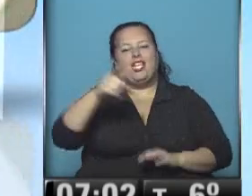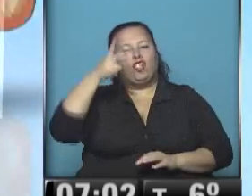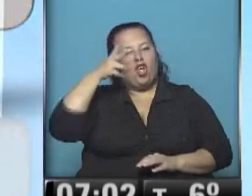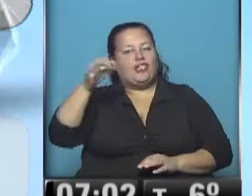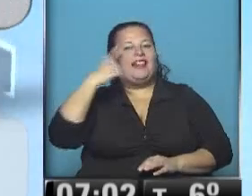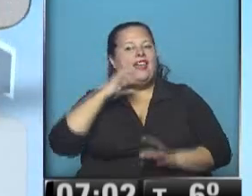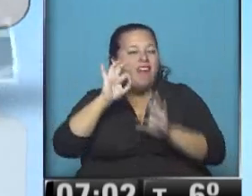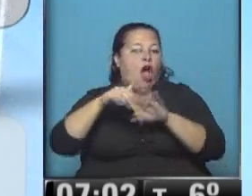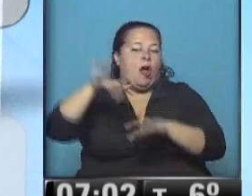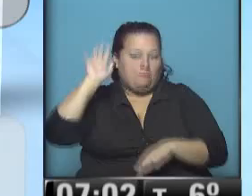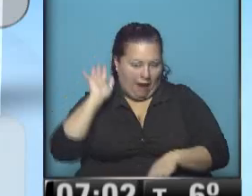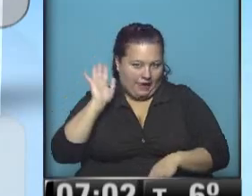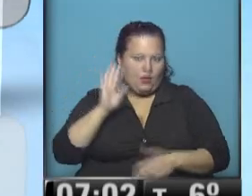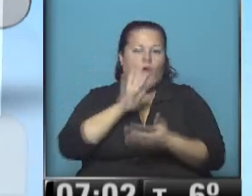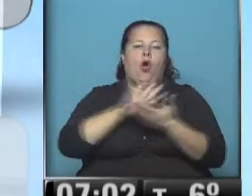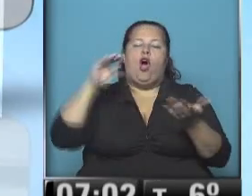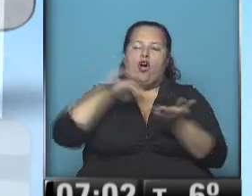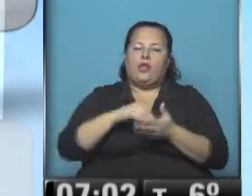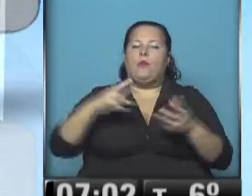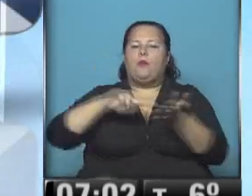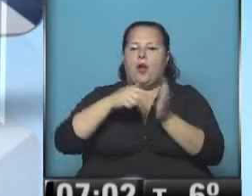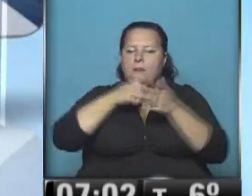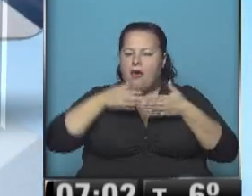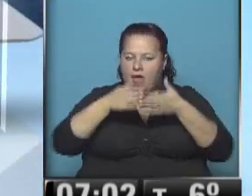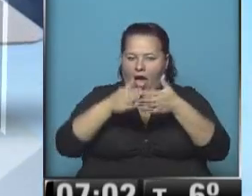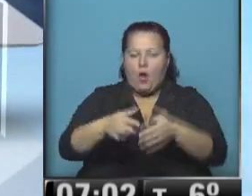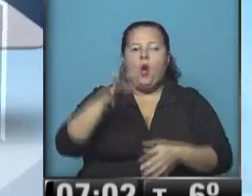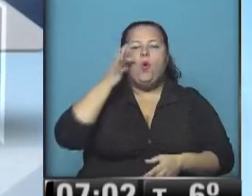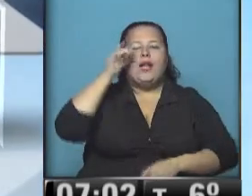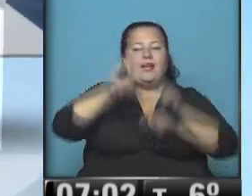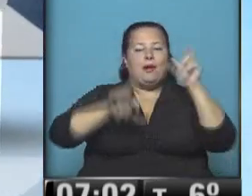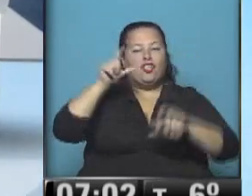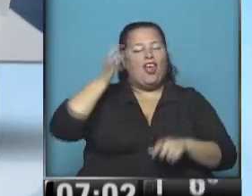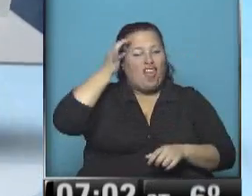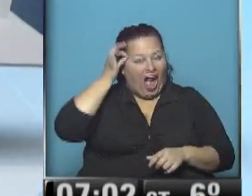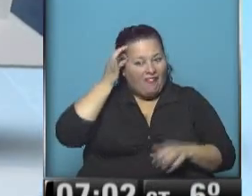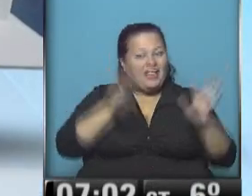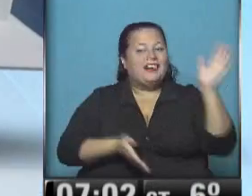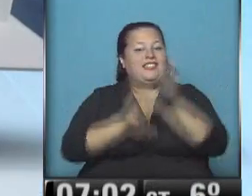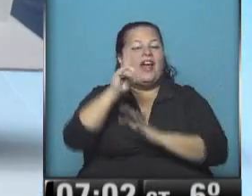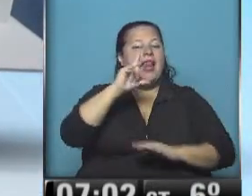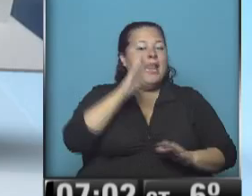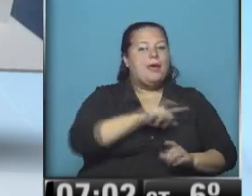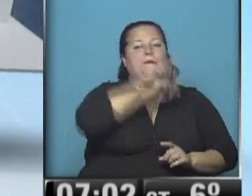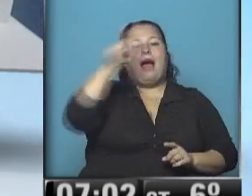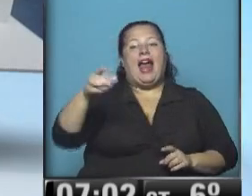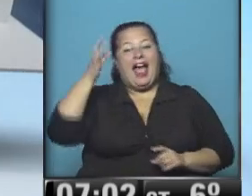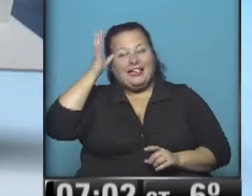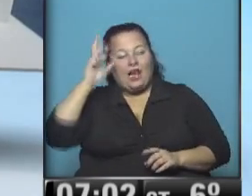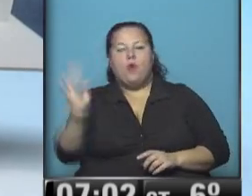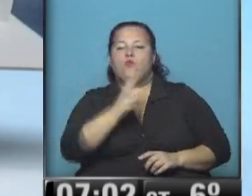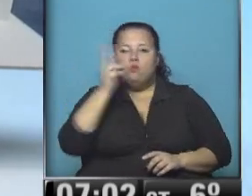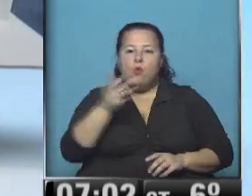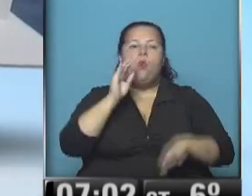días o más. Nueva tragedia en el Mediterráneo. Al menos 40 inmigrantes africanos que partieron desde Libia rumbo a Italia murieron